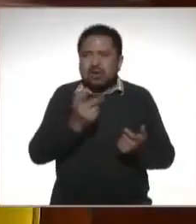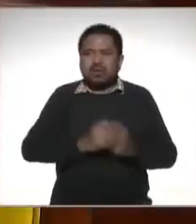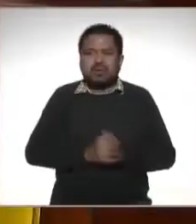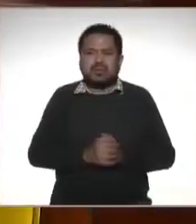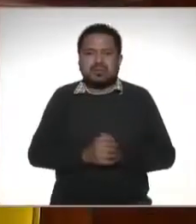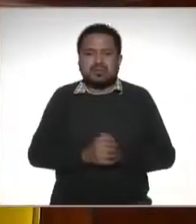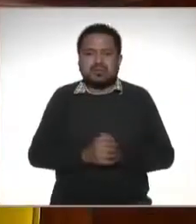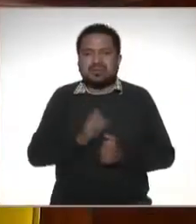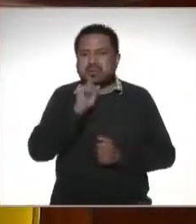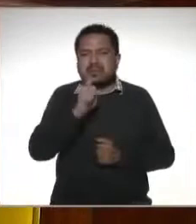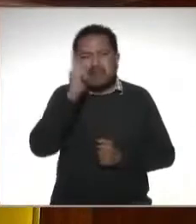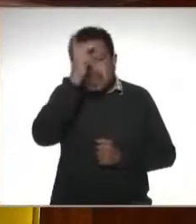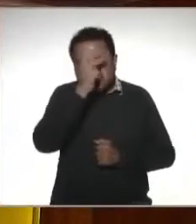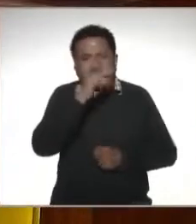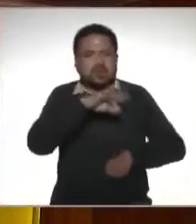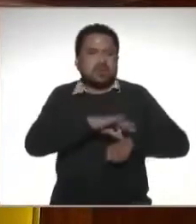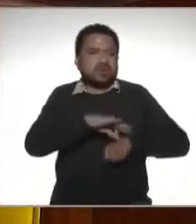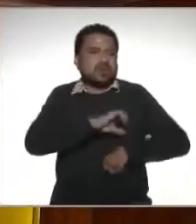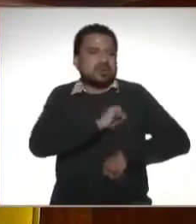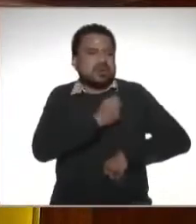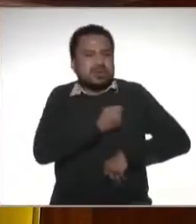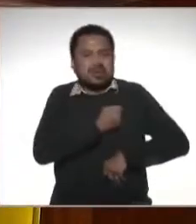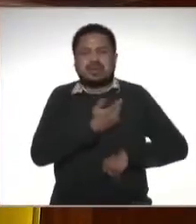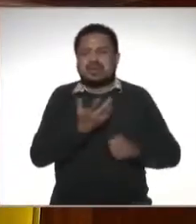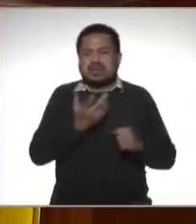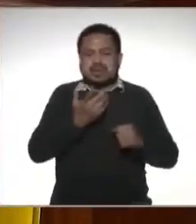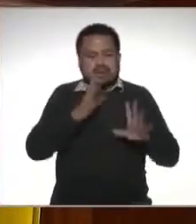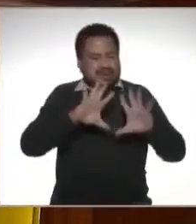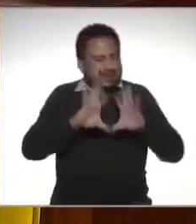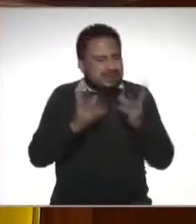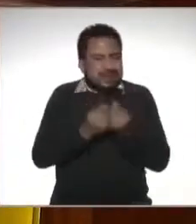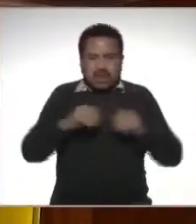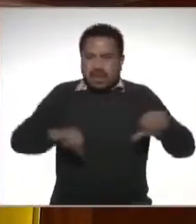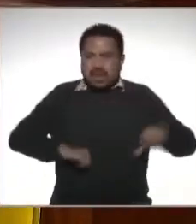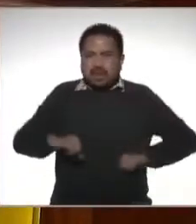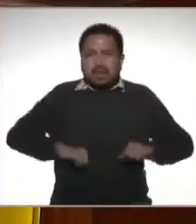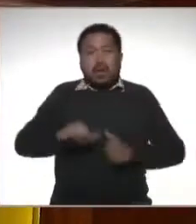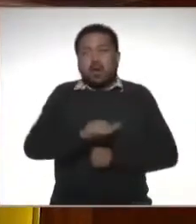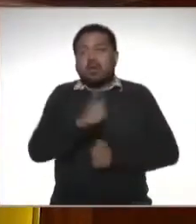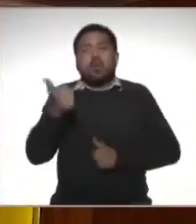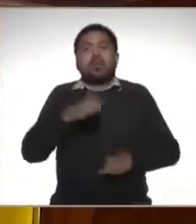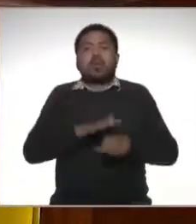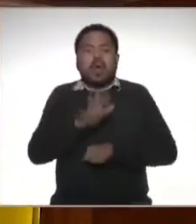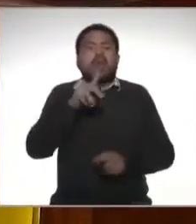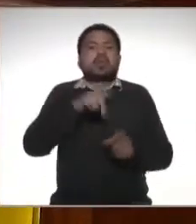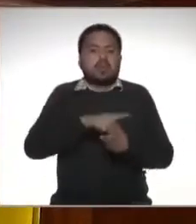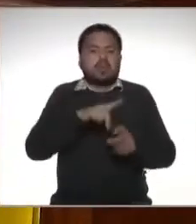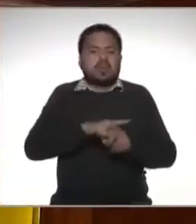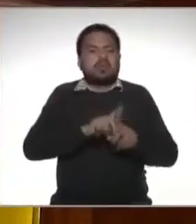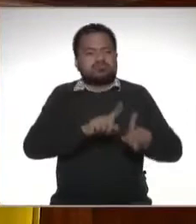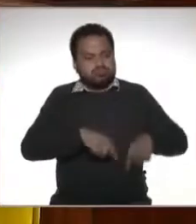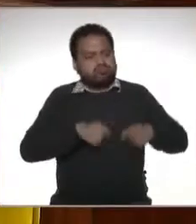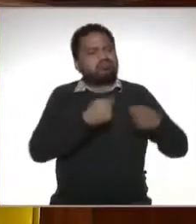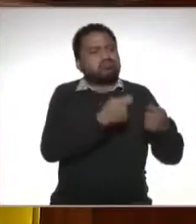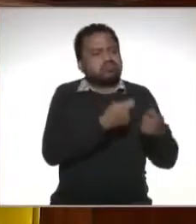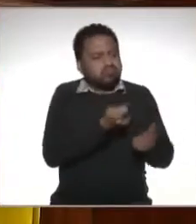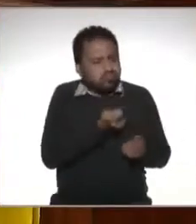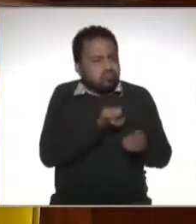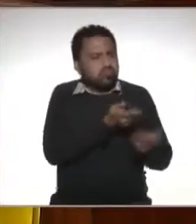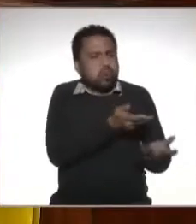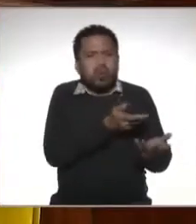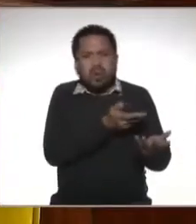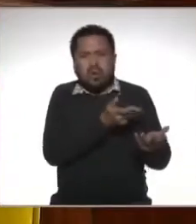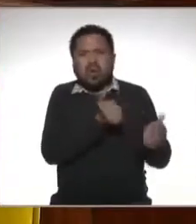los psicólogos los nutriólogos este gran conjunto de actividades otro de ellos son los donativos que se otorgan con un límite